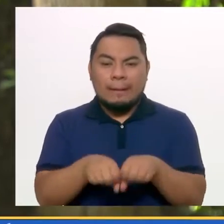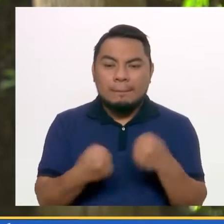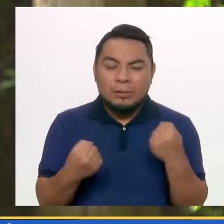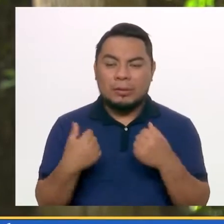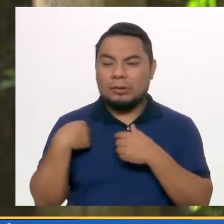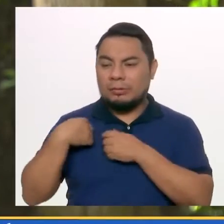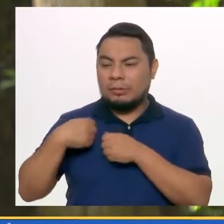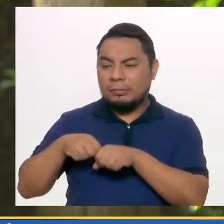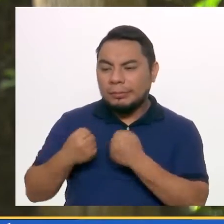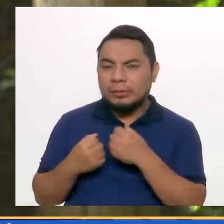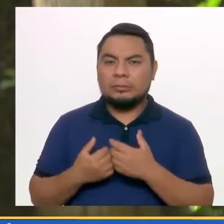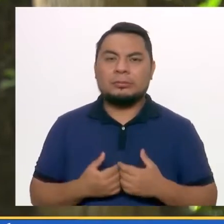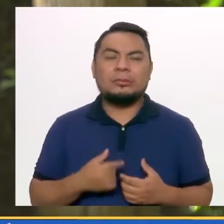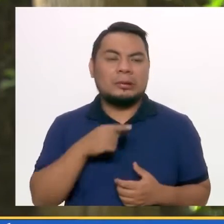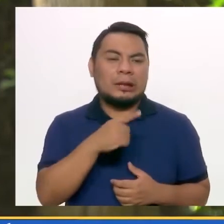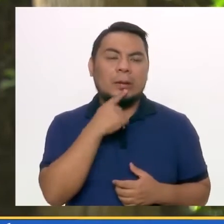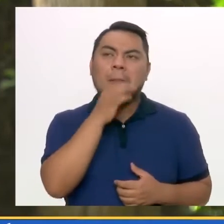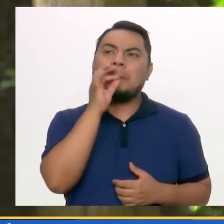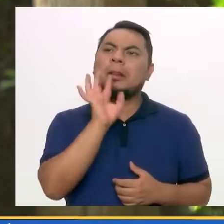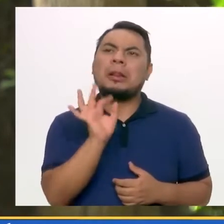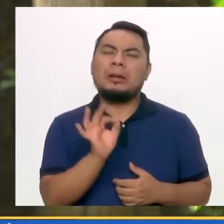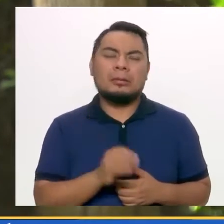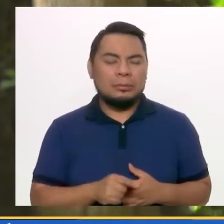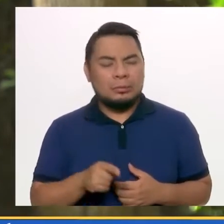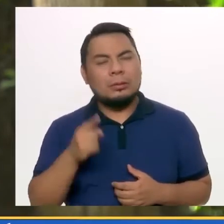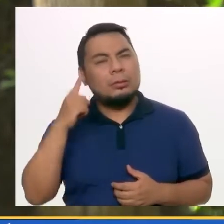ropa rota, es otro indicador.